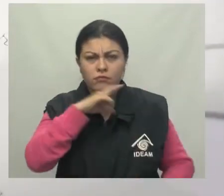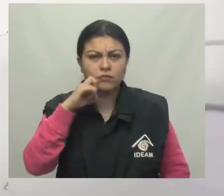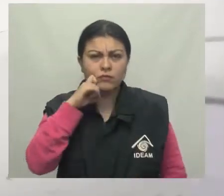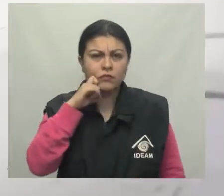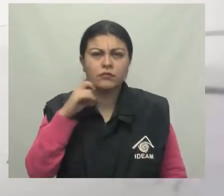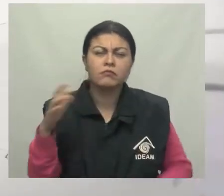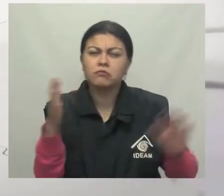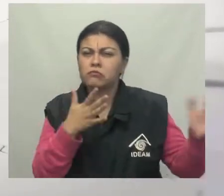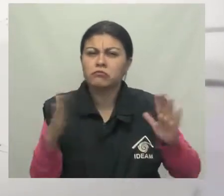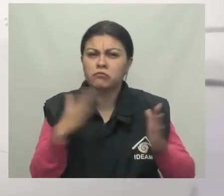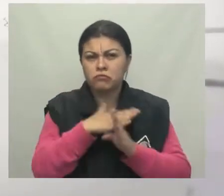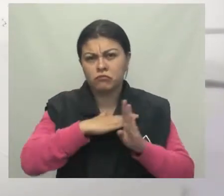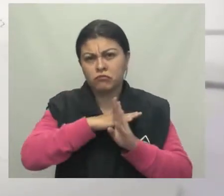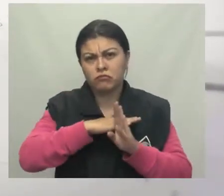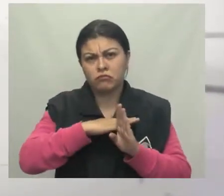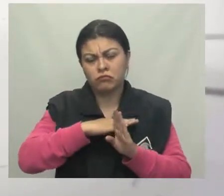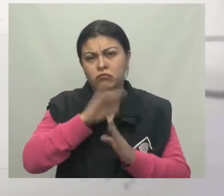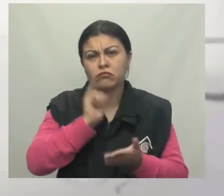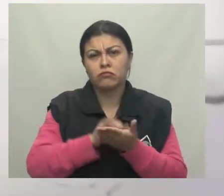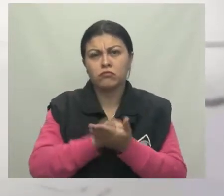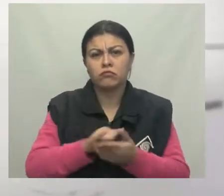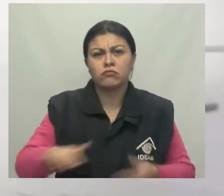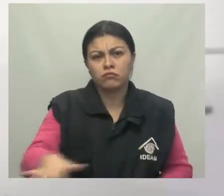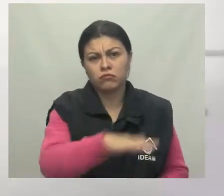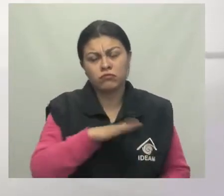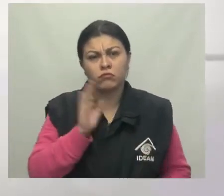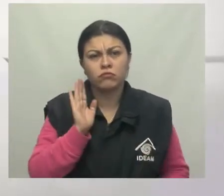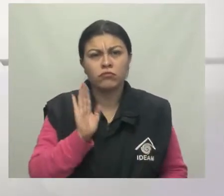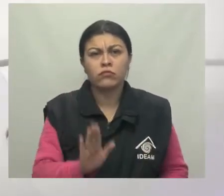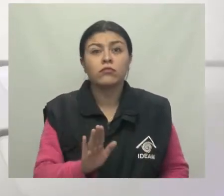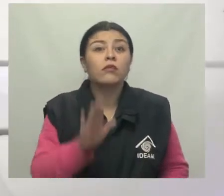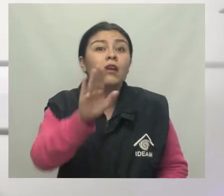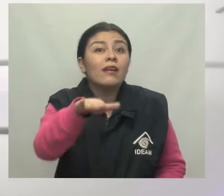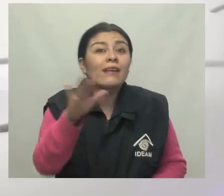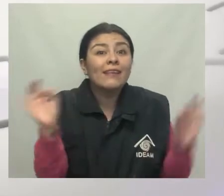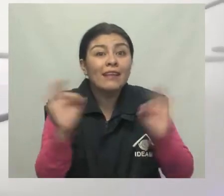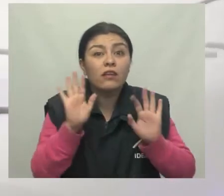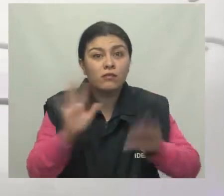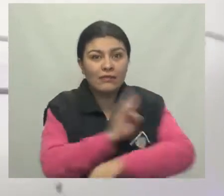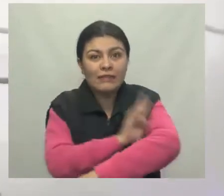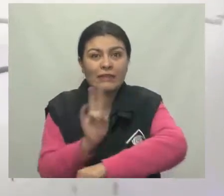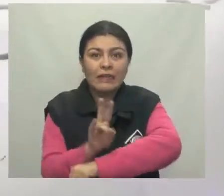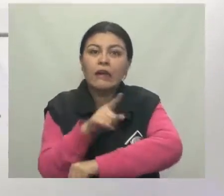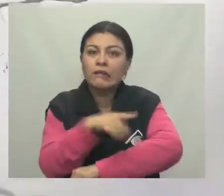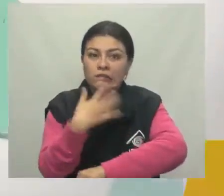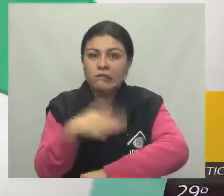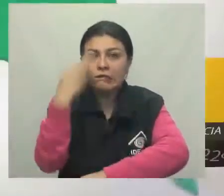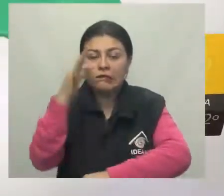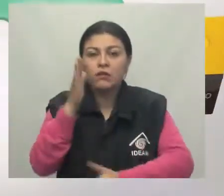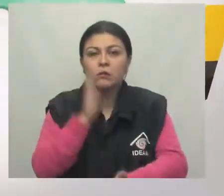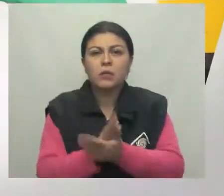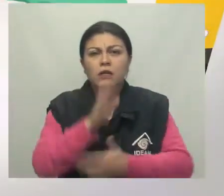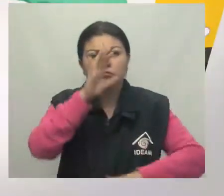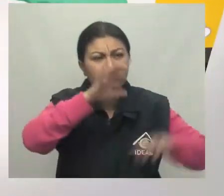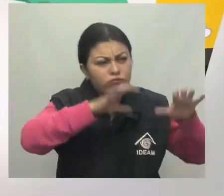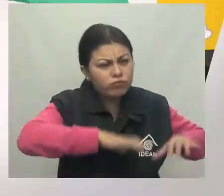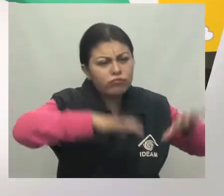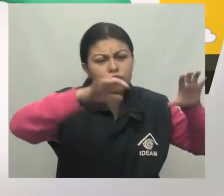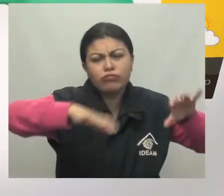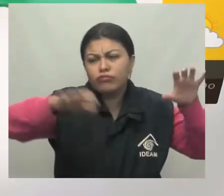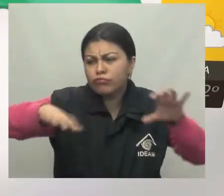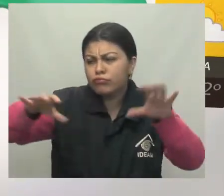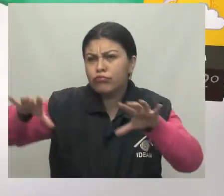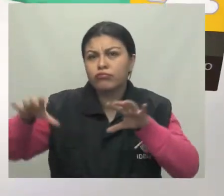nublados sobre amplios sectores de la región excepto en zonas del Bichada donde caerán lluvias dispersas. Sobre el sur de la región la